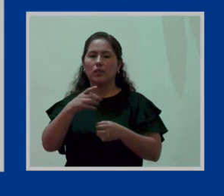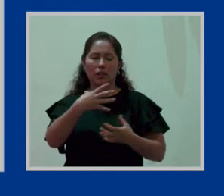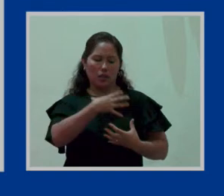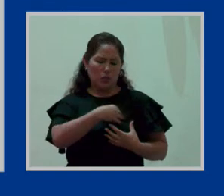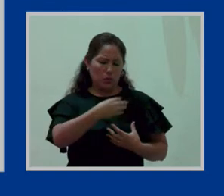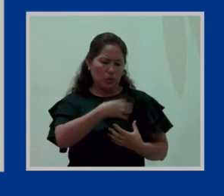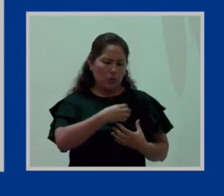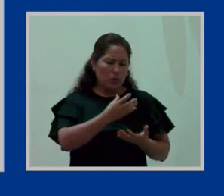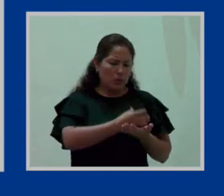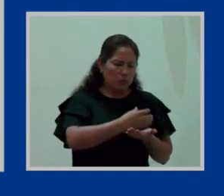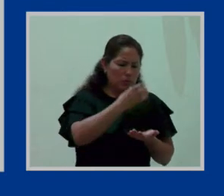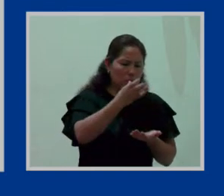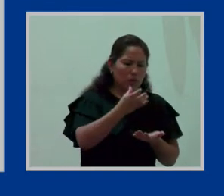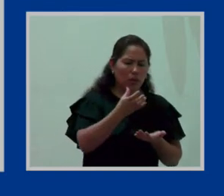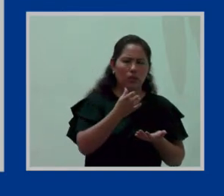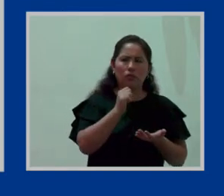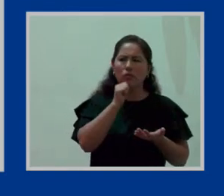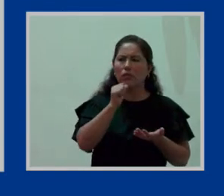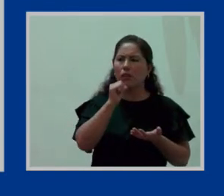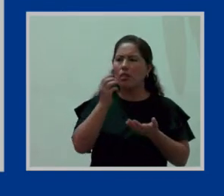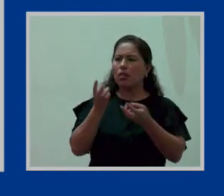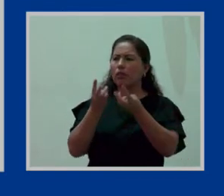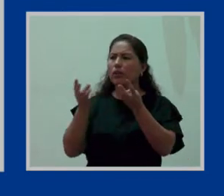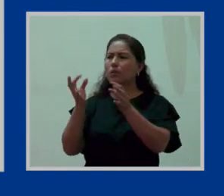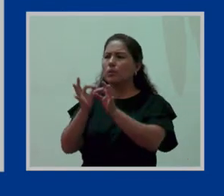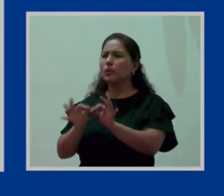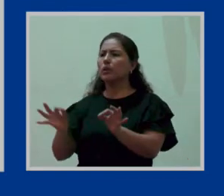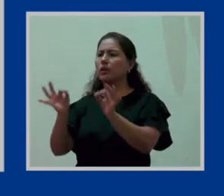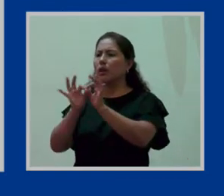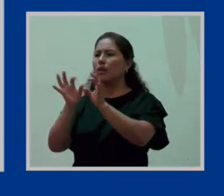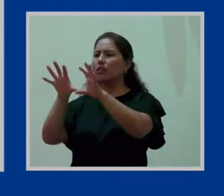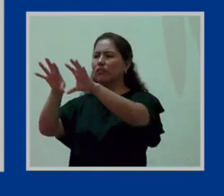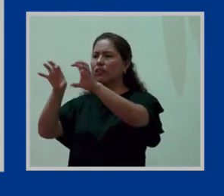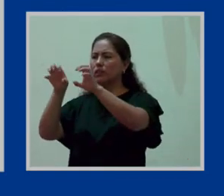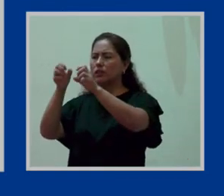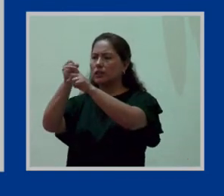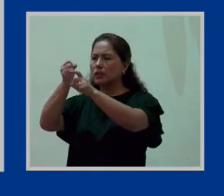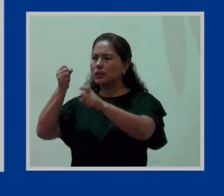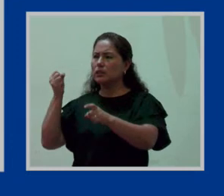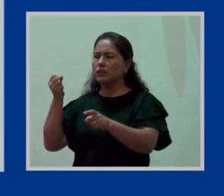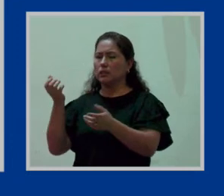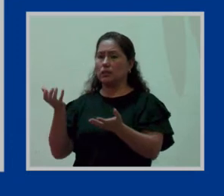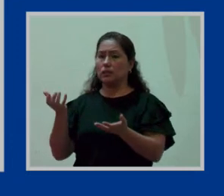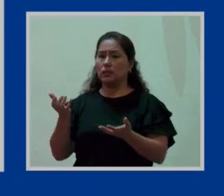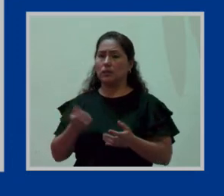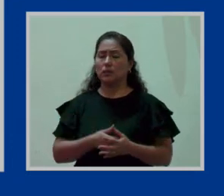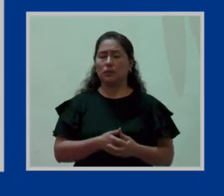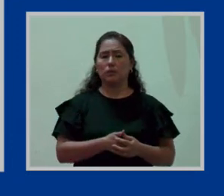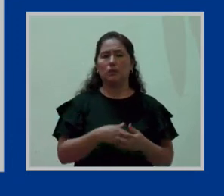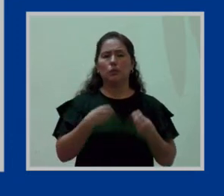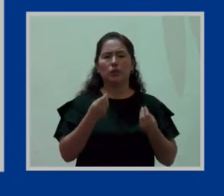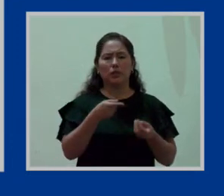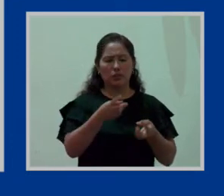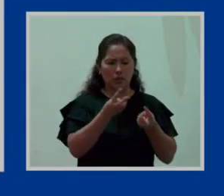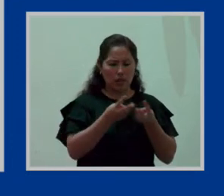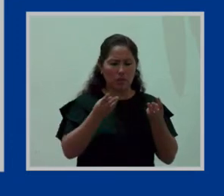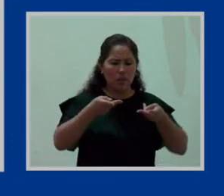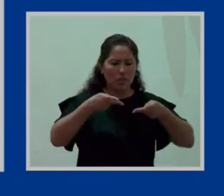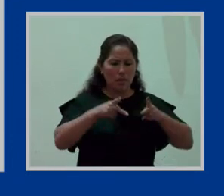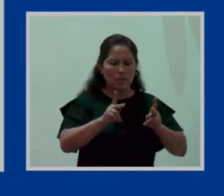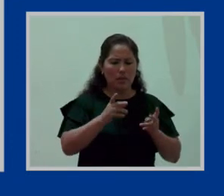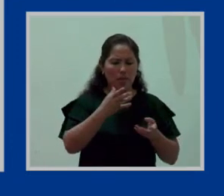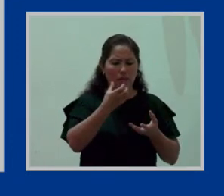sin un elemento indispensable como la refrigeradora o frigobar, porque es el elemento que nos permite